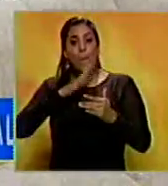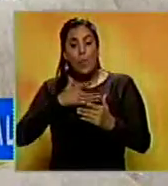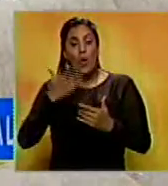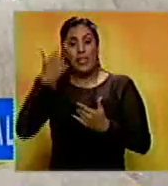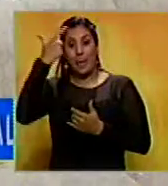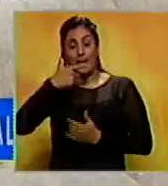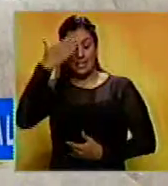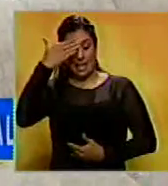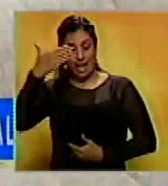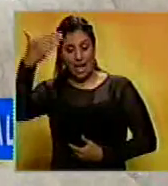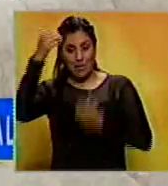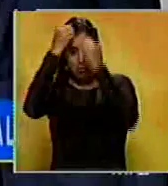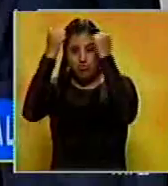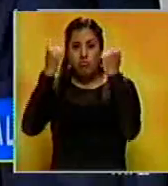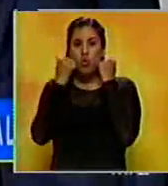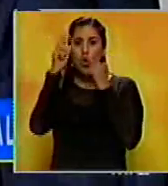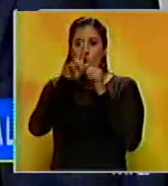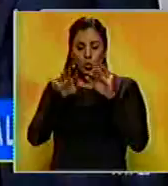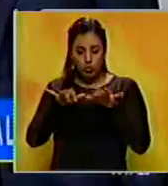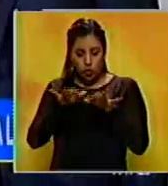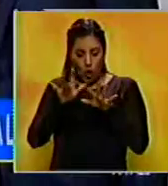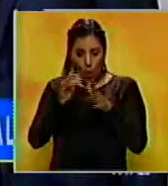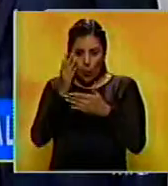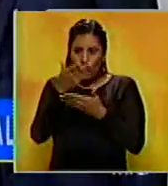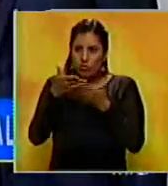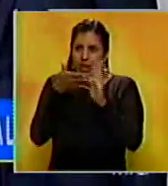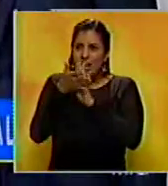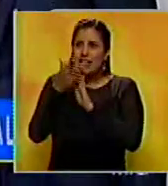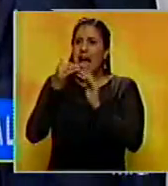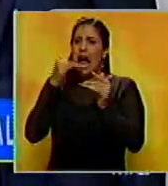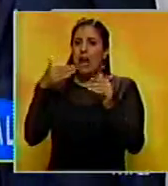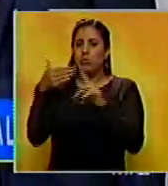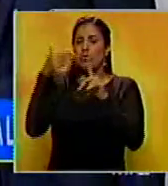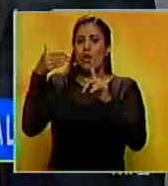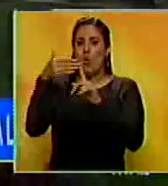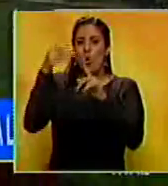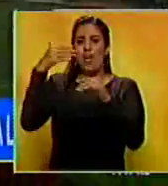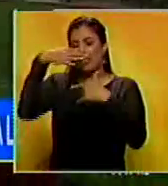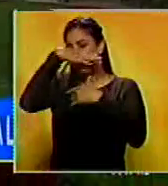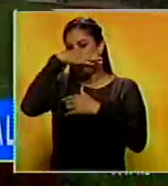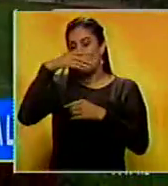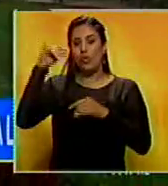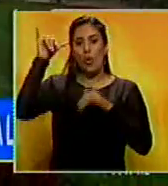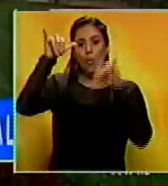de que yihadistas utilicen ordenadores portátiles para realizar algún tipo de ataque terrorista en vuelos comerciales.